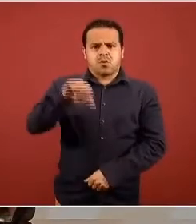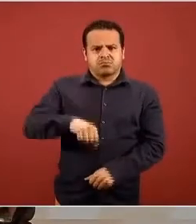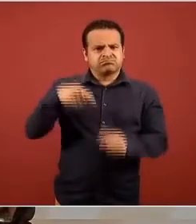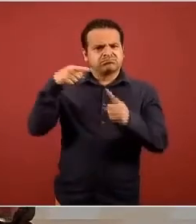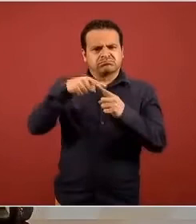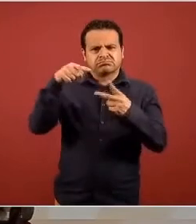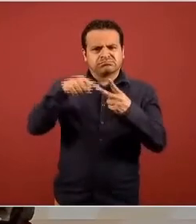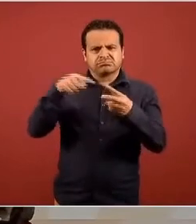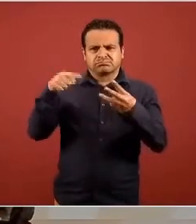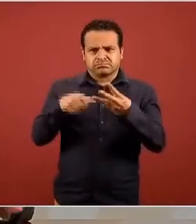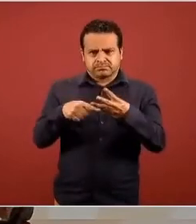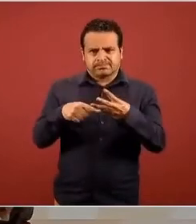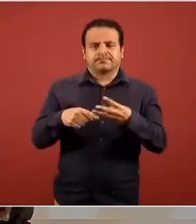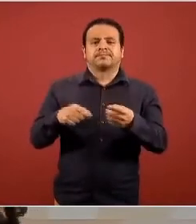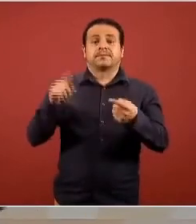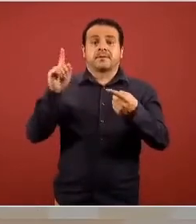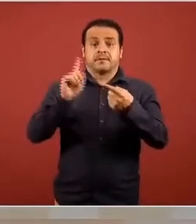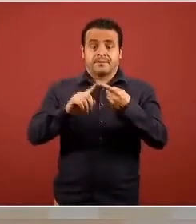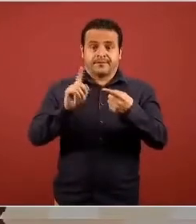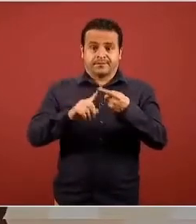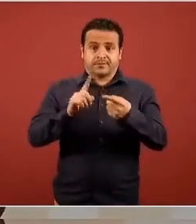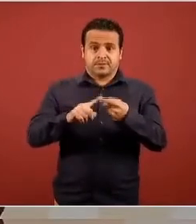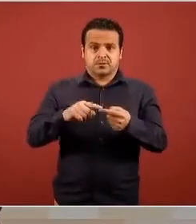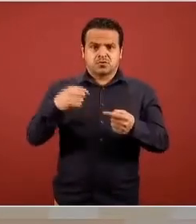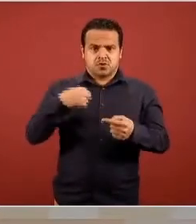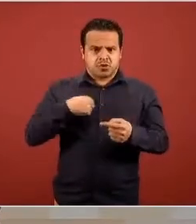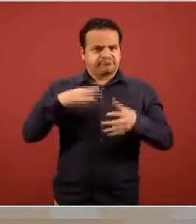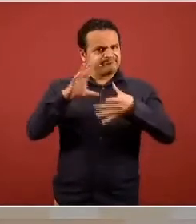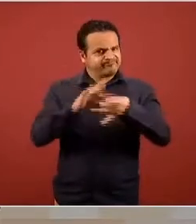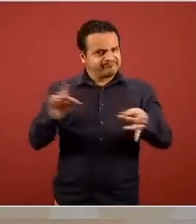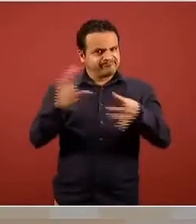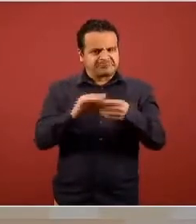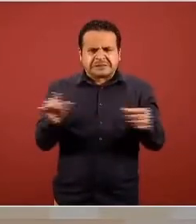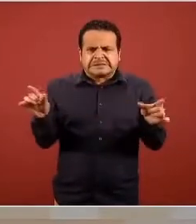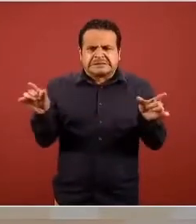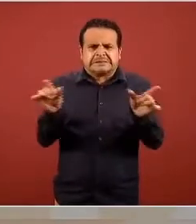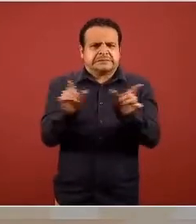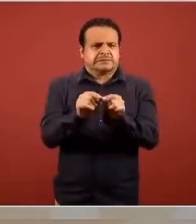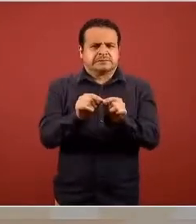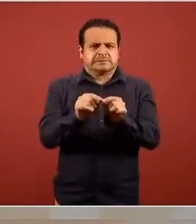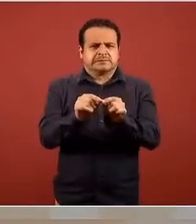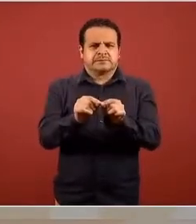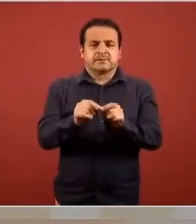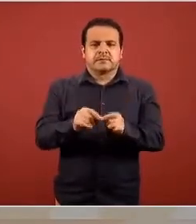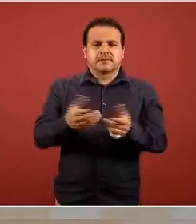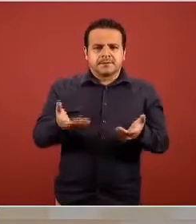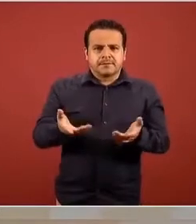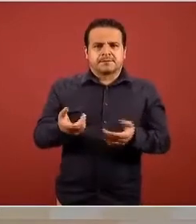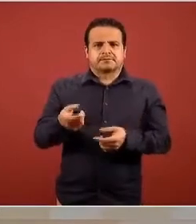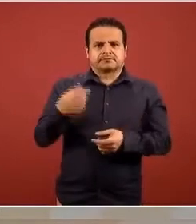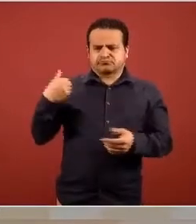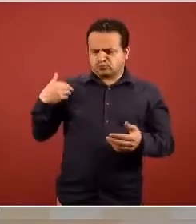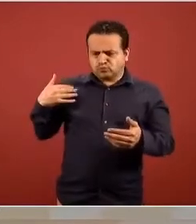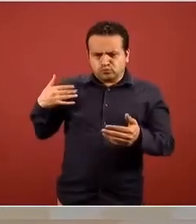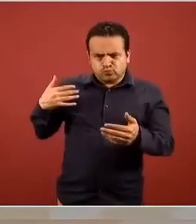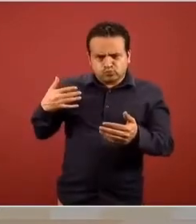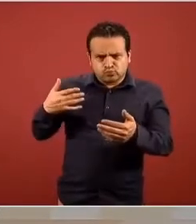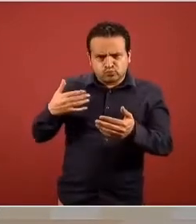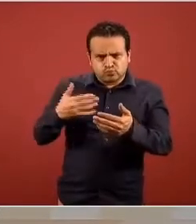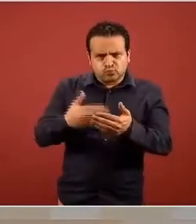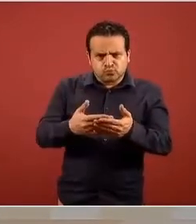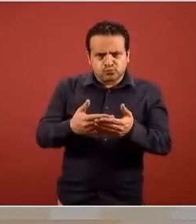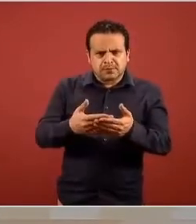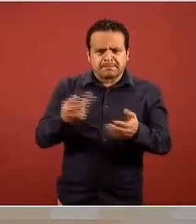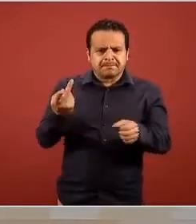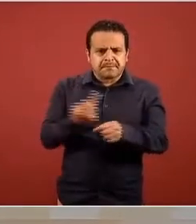que comentaré yo es muy breve y es para hacer una recapitulación de dónde estamos y hacia dónde vamos